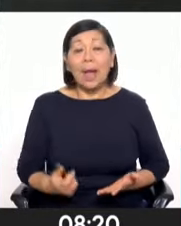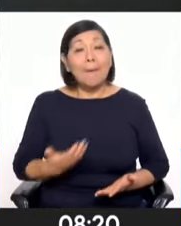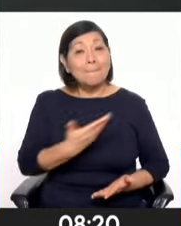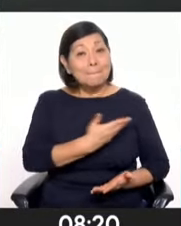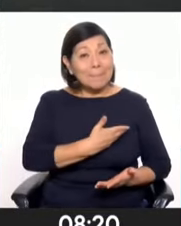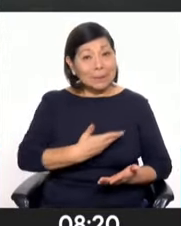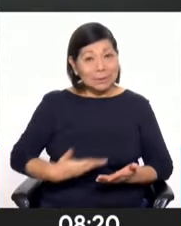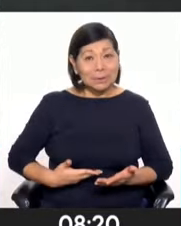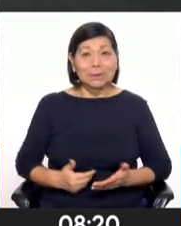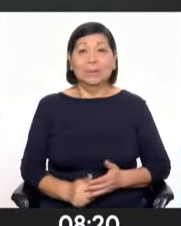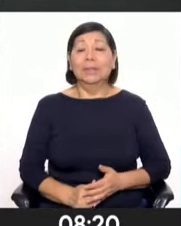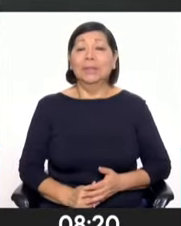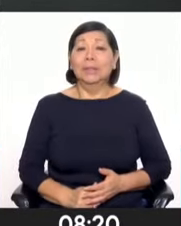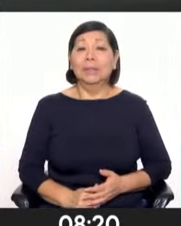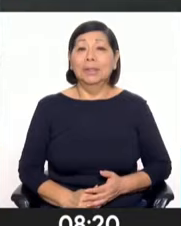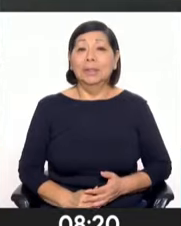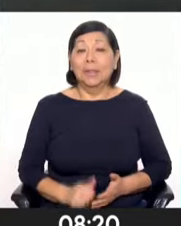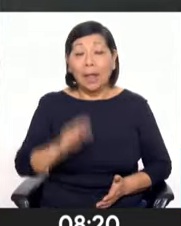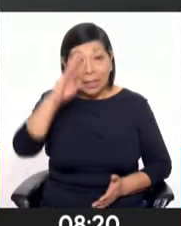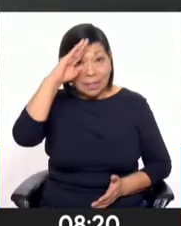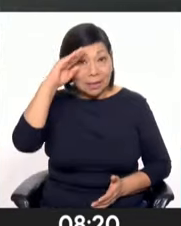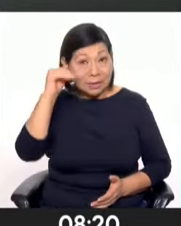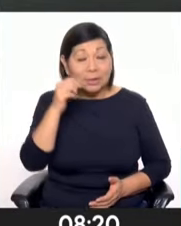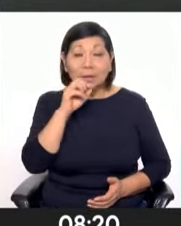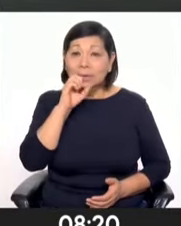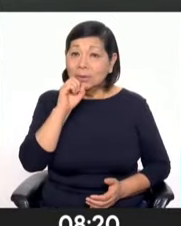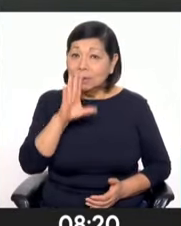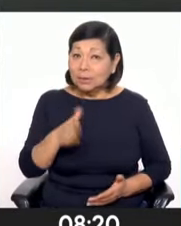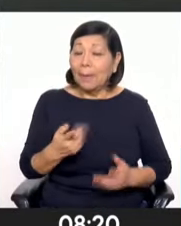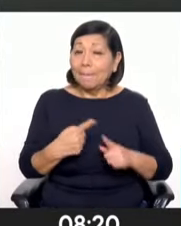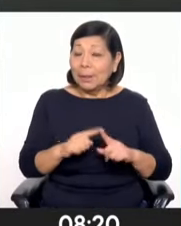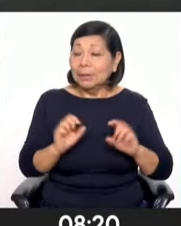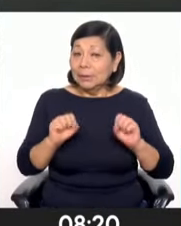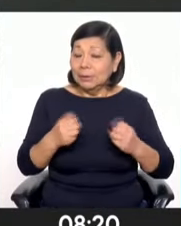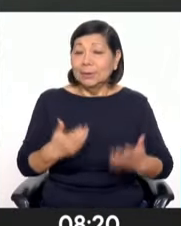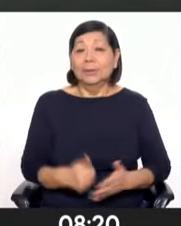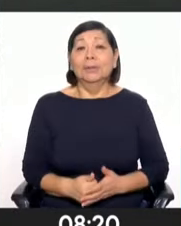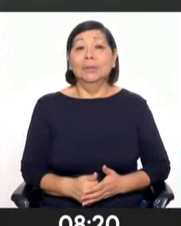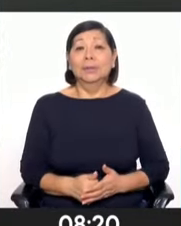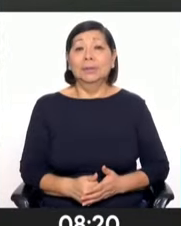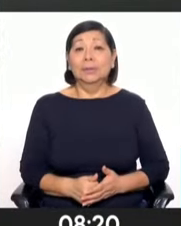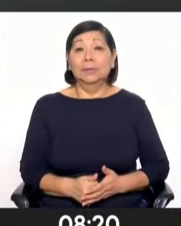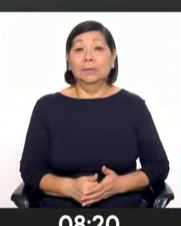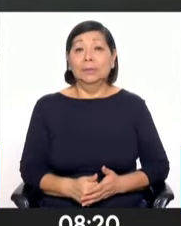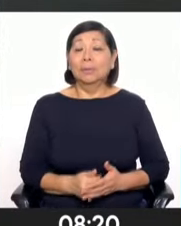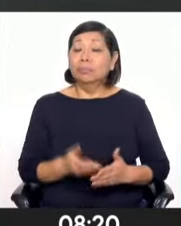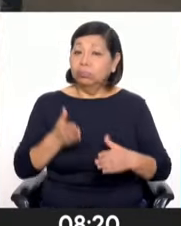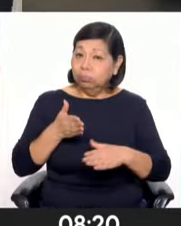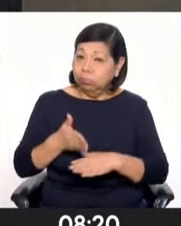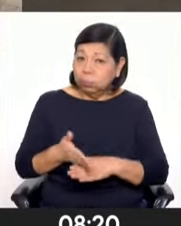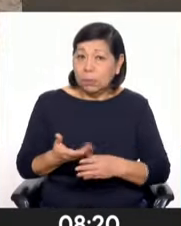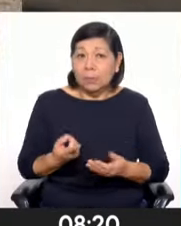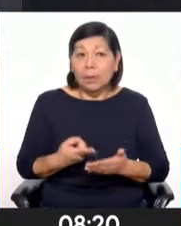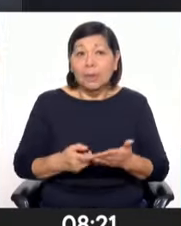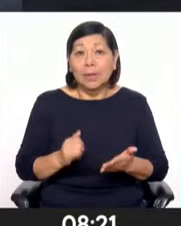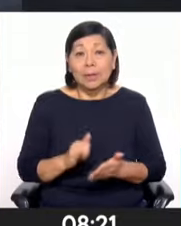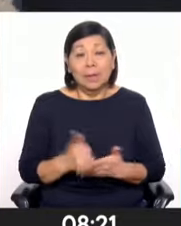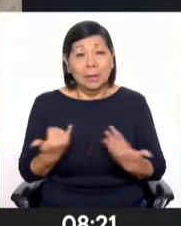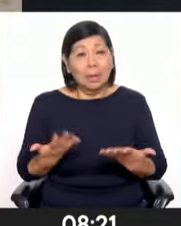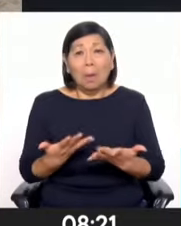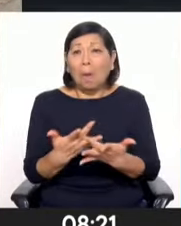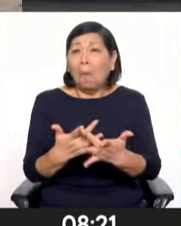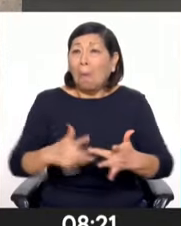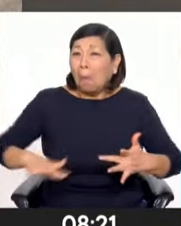presidenta, ¿no?, a la presidenta Irina Valoarte para que realmente entre, ingrese, porque este